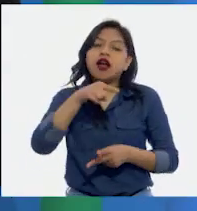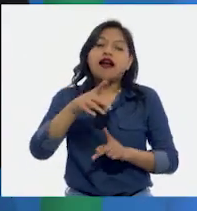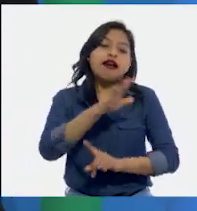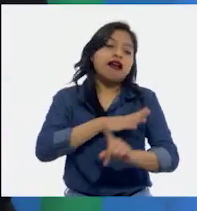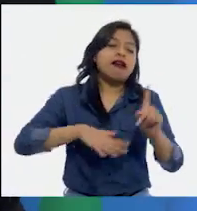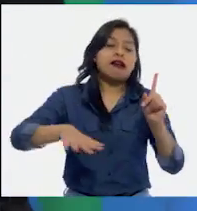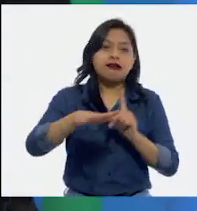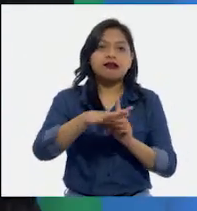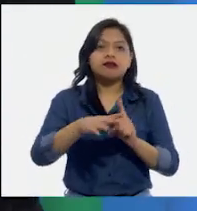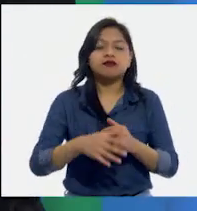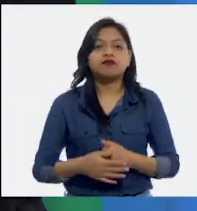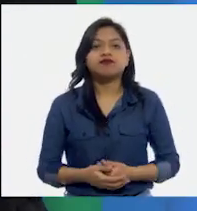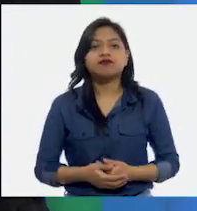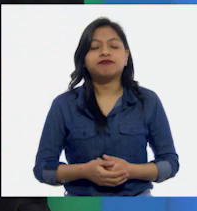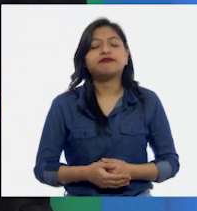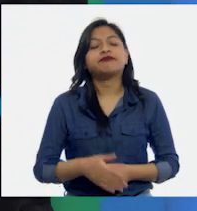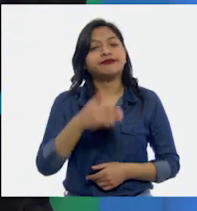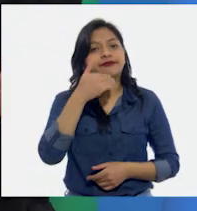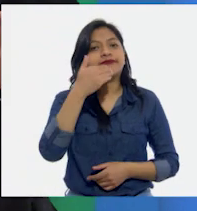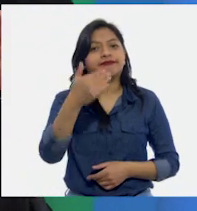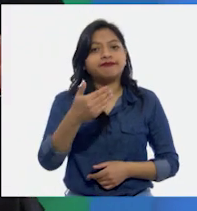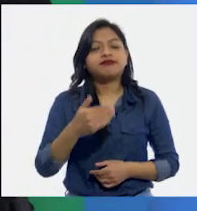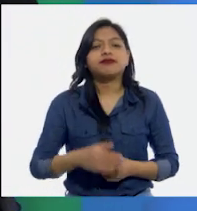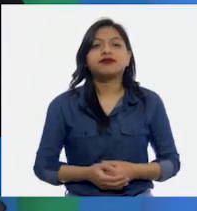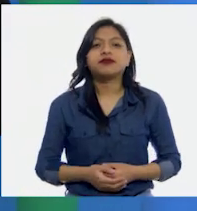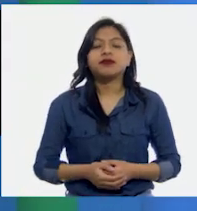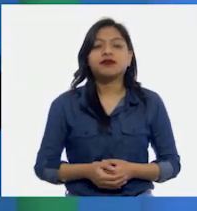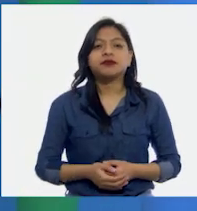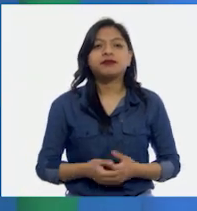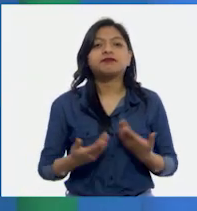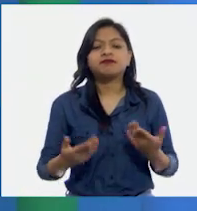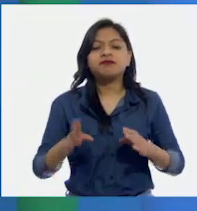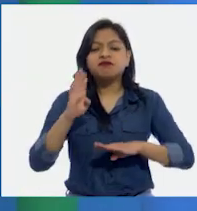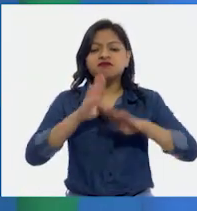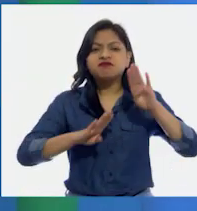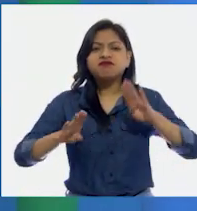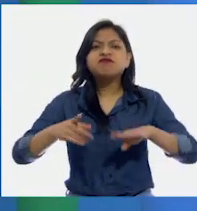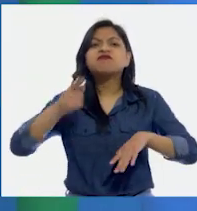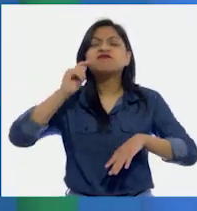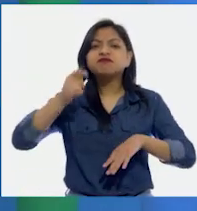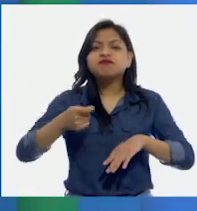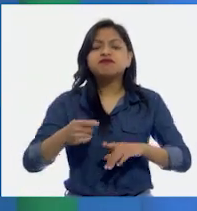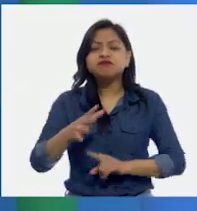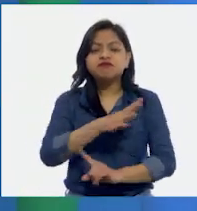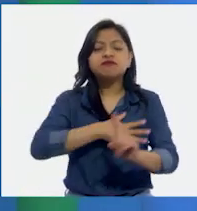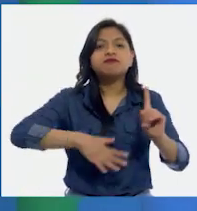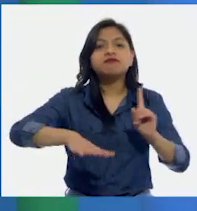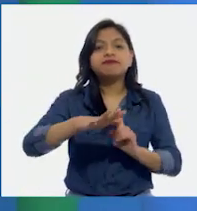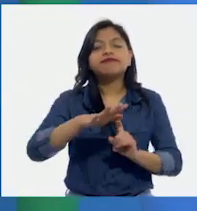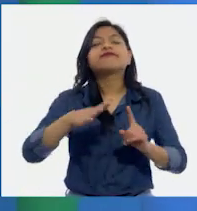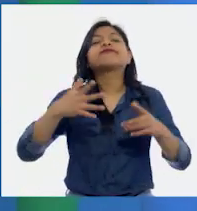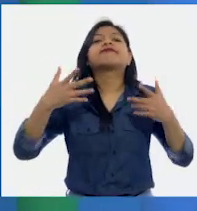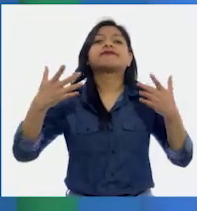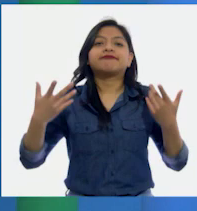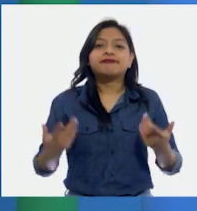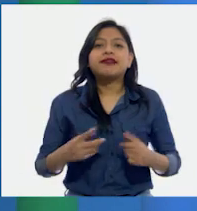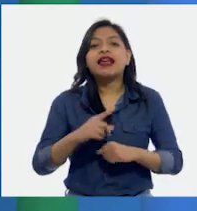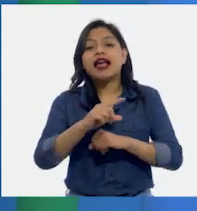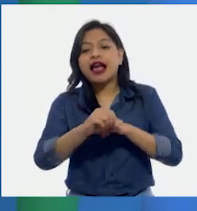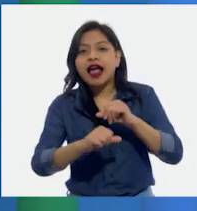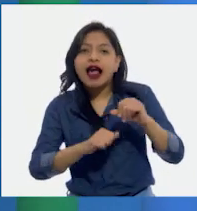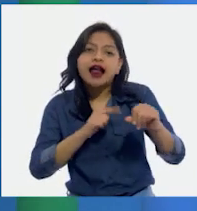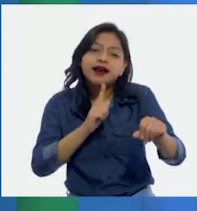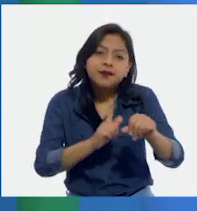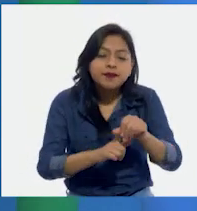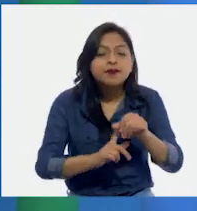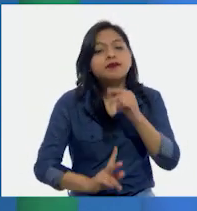Bien, muy bien, Juan Carlos. Recordemos que los factores biológicos o bióticos son todos los seres vivos como